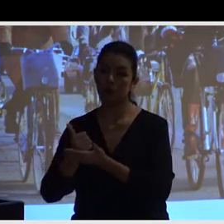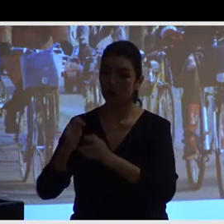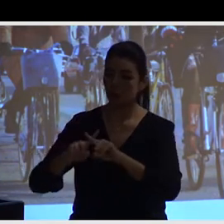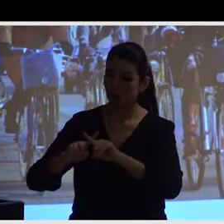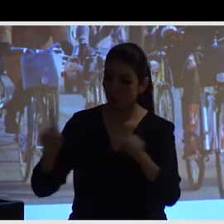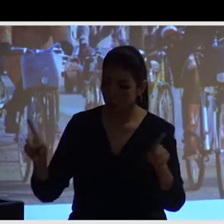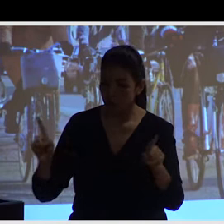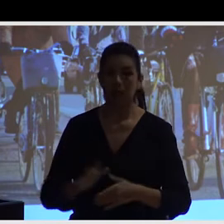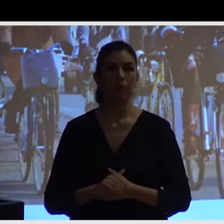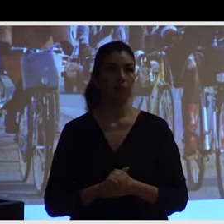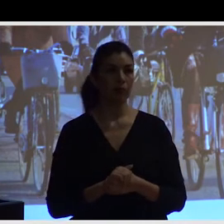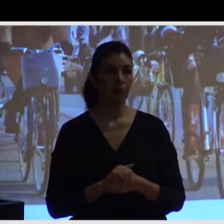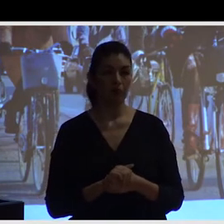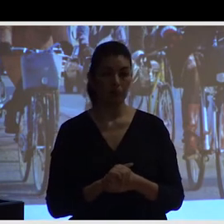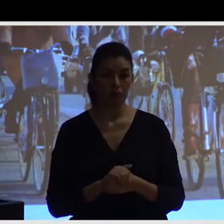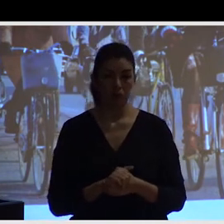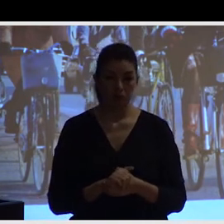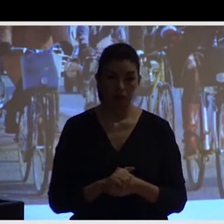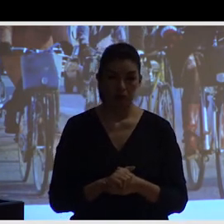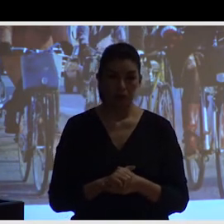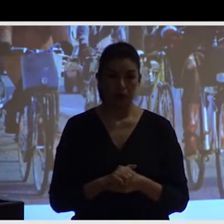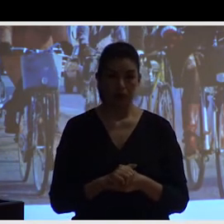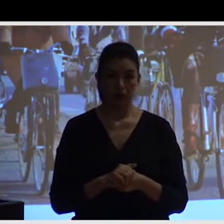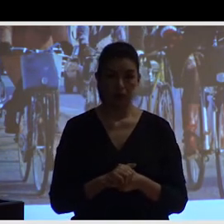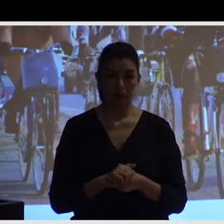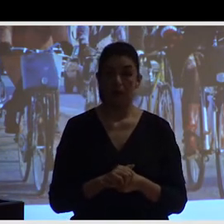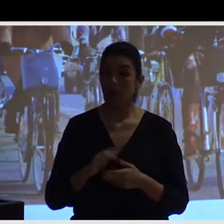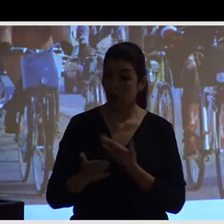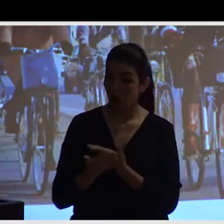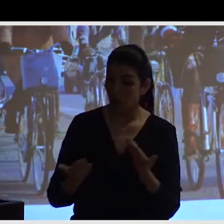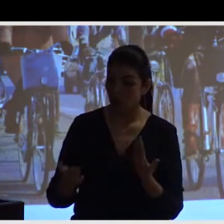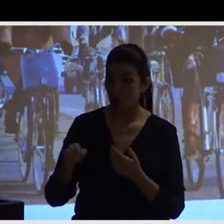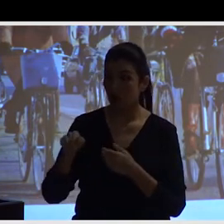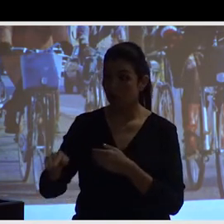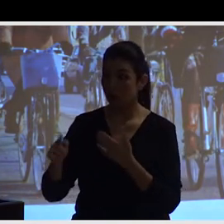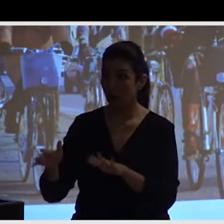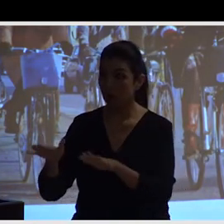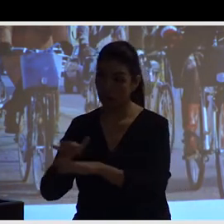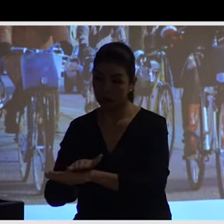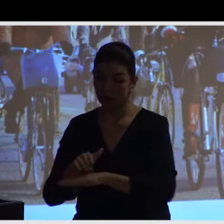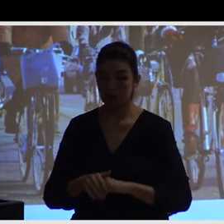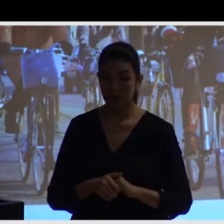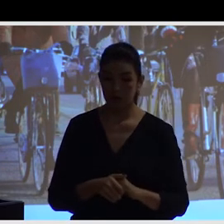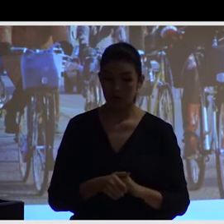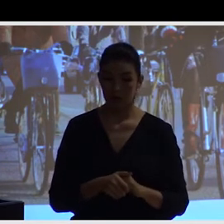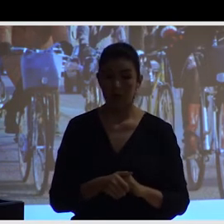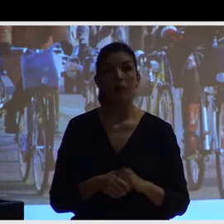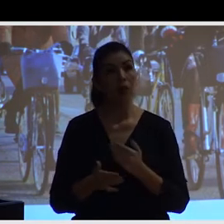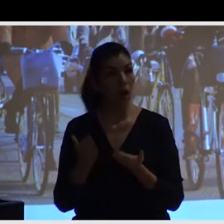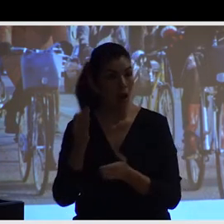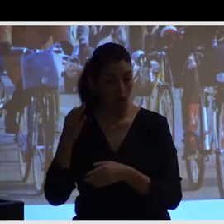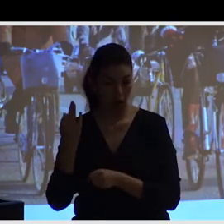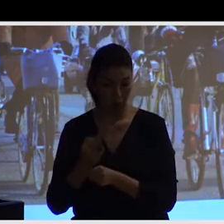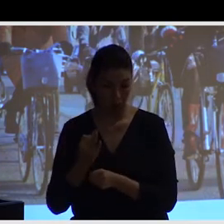hablando, lo que hemos hablado esta mañana hasta ahora, pero también de cambio infraestructural. Hemos llegado a un punto donde la ciudad de Copenhagen